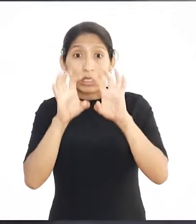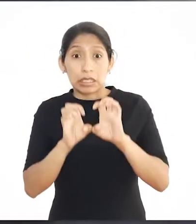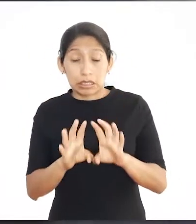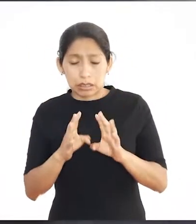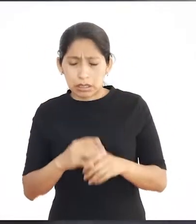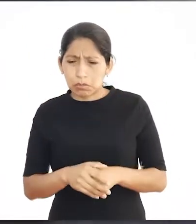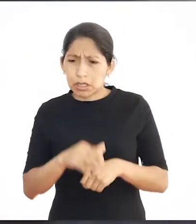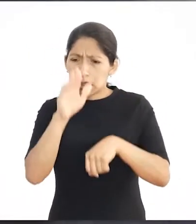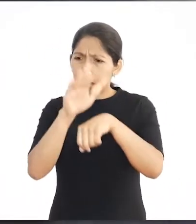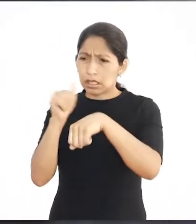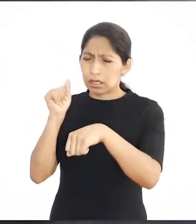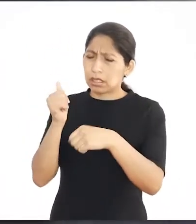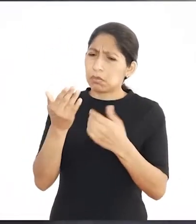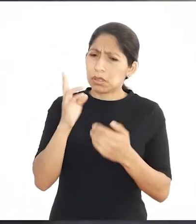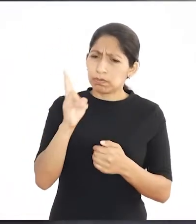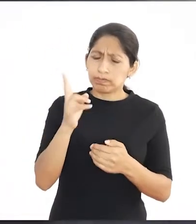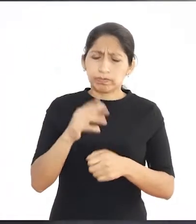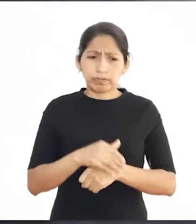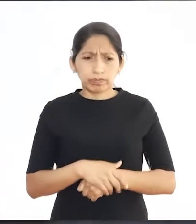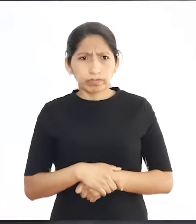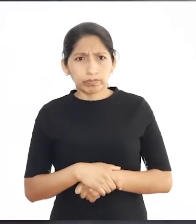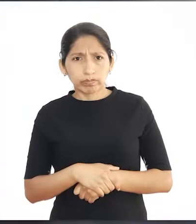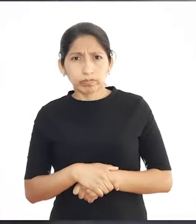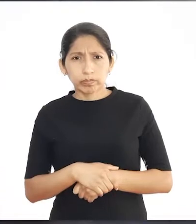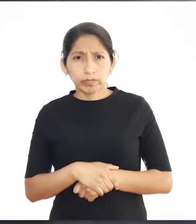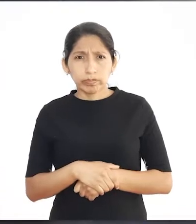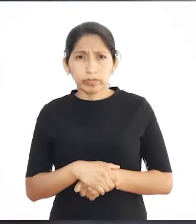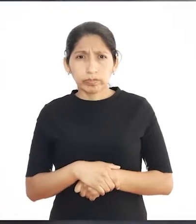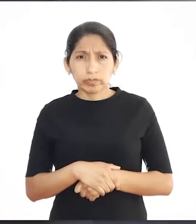Acaba el examen y el profesor la manda a llamar.